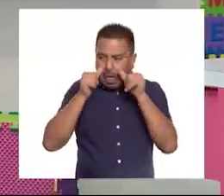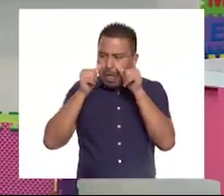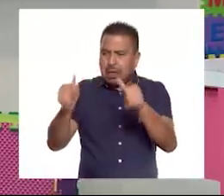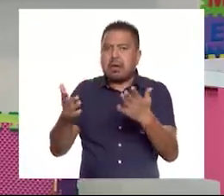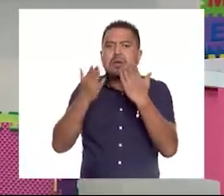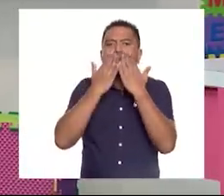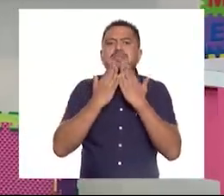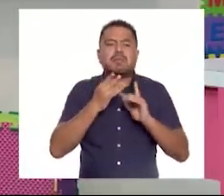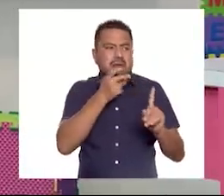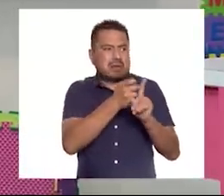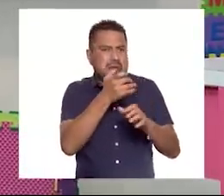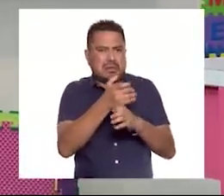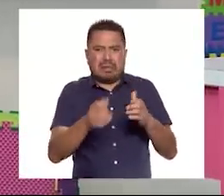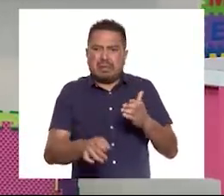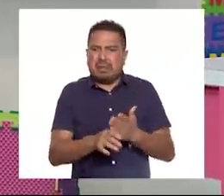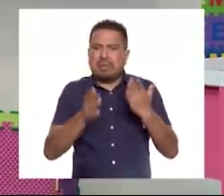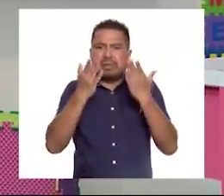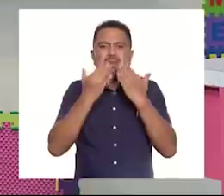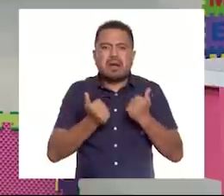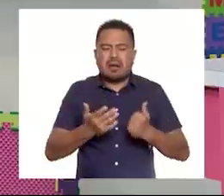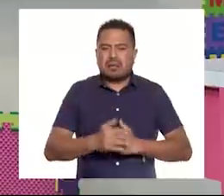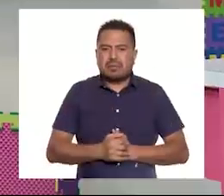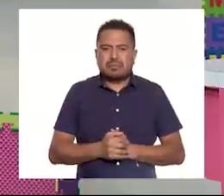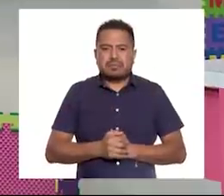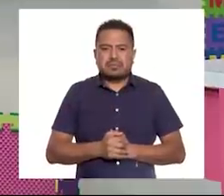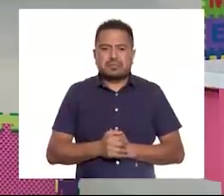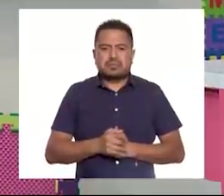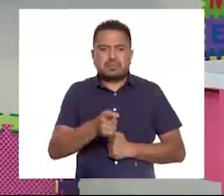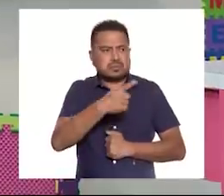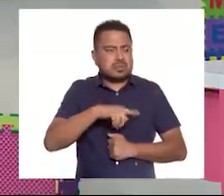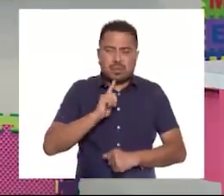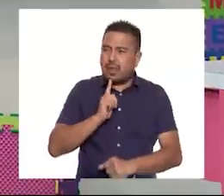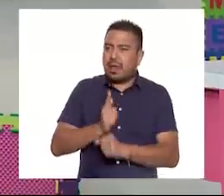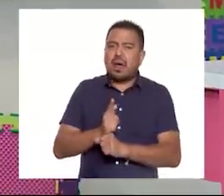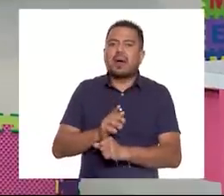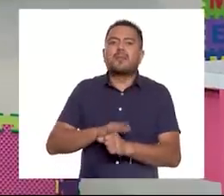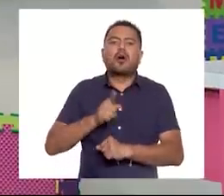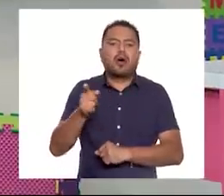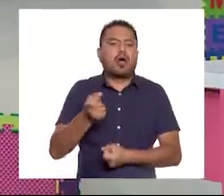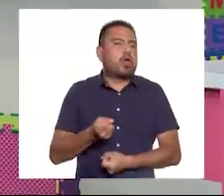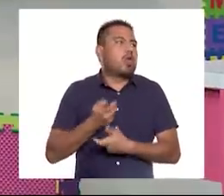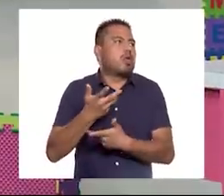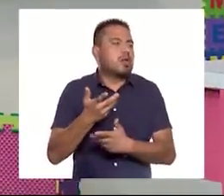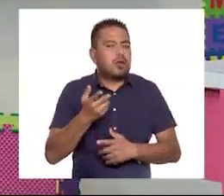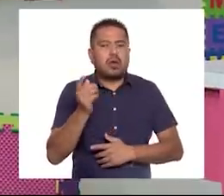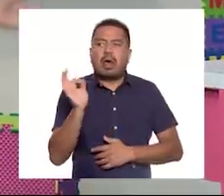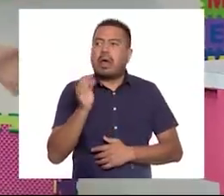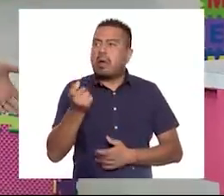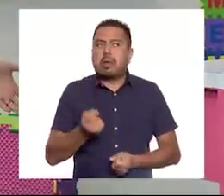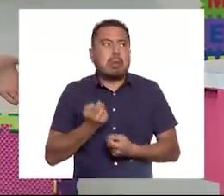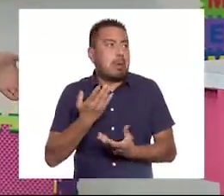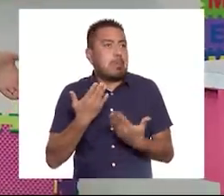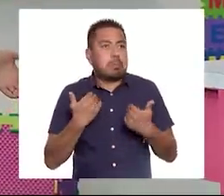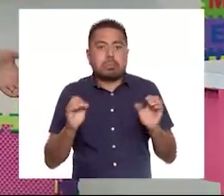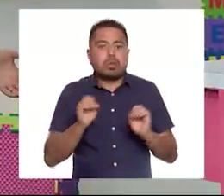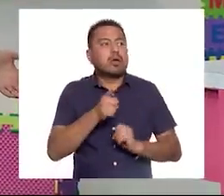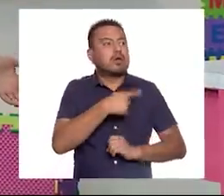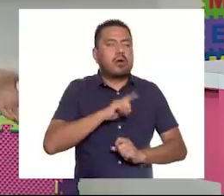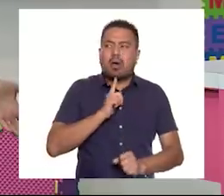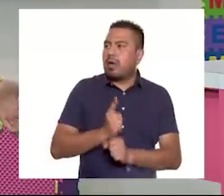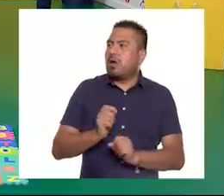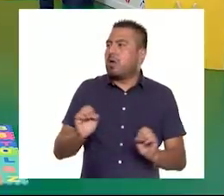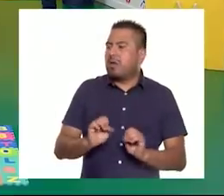atención en ese detalle. Es más, lo notaron porque tú lo dijiste. Si no nos hubieras dicho, no. O no, niñas y niños.